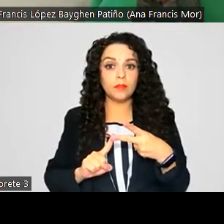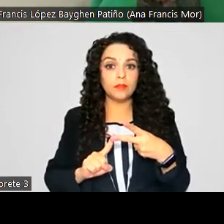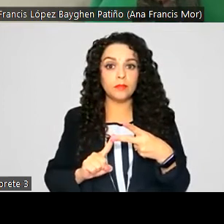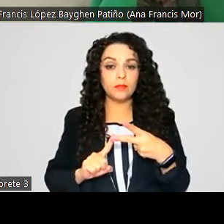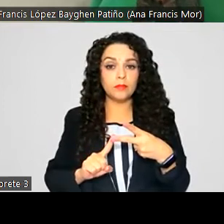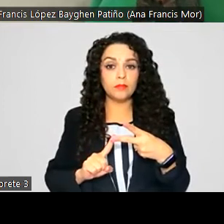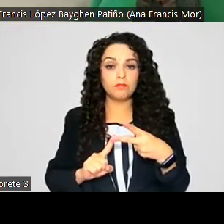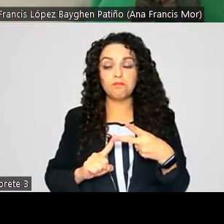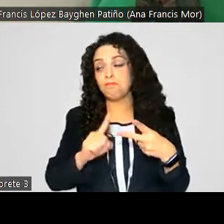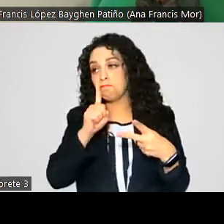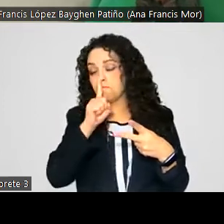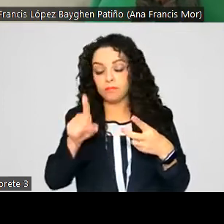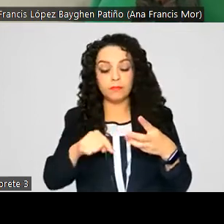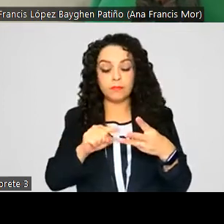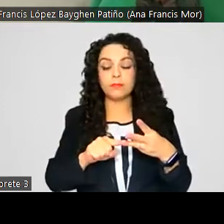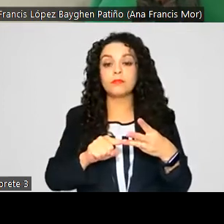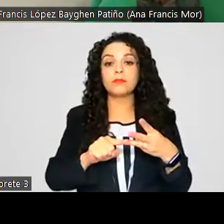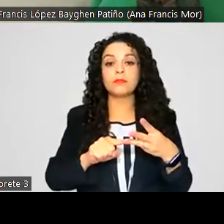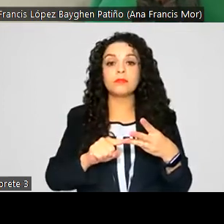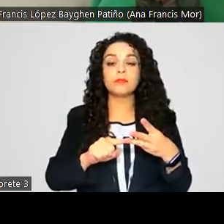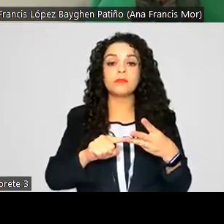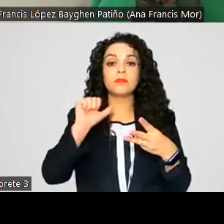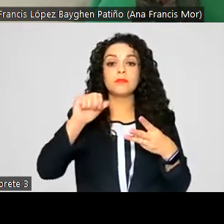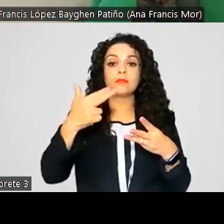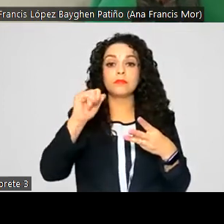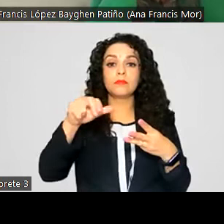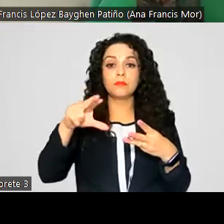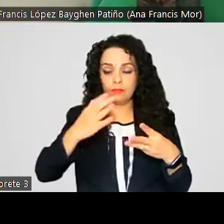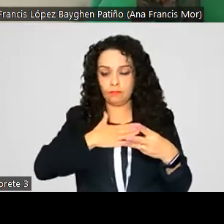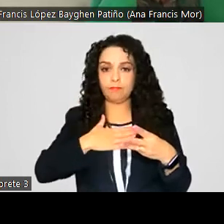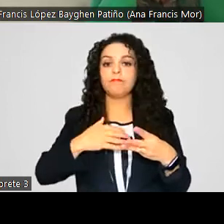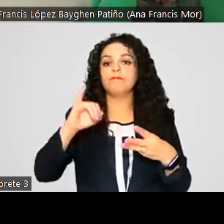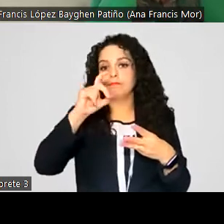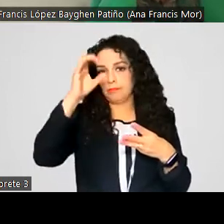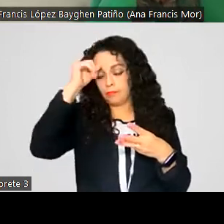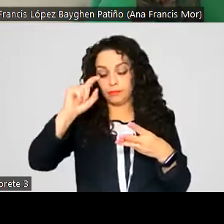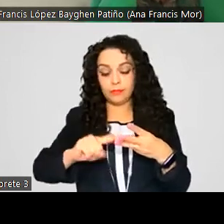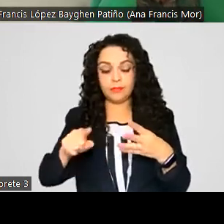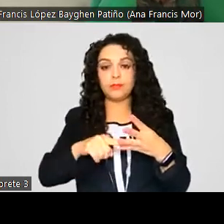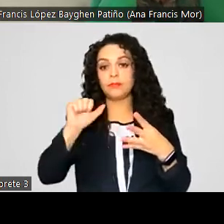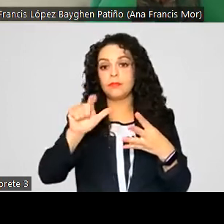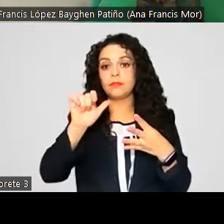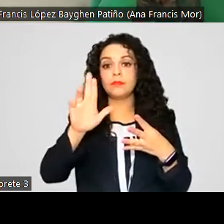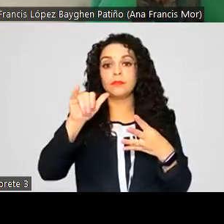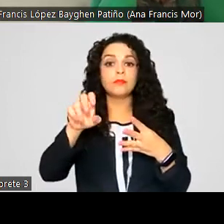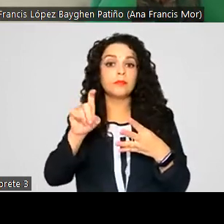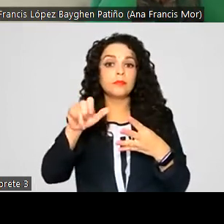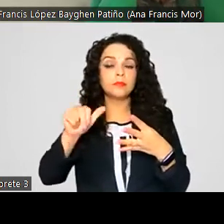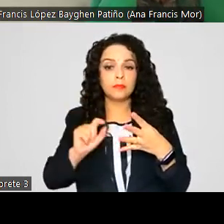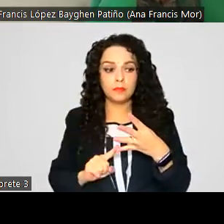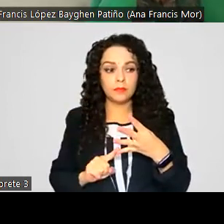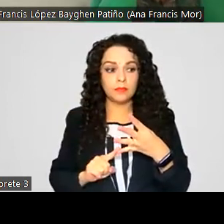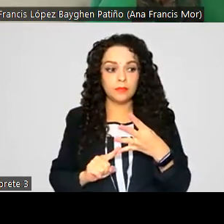Diputada Gabriela Quirogan Guiano, la de La Voz. A favor. Diputada Alicia Medina Hernández. Alicia